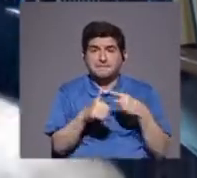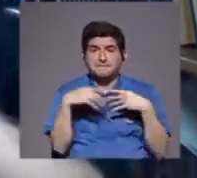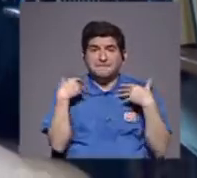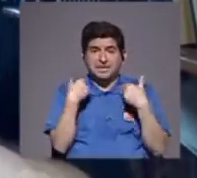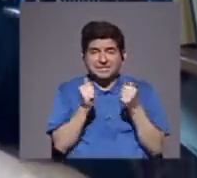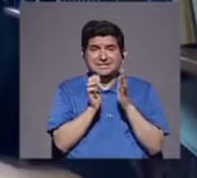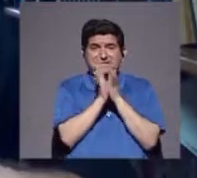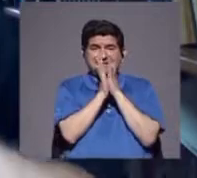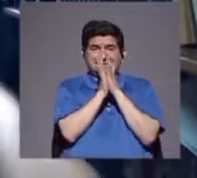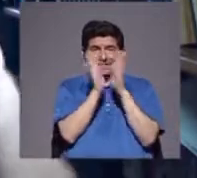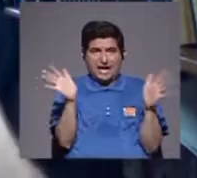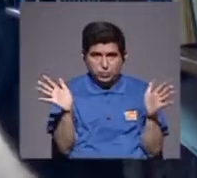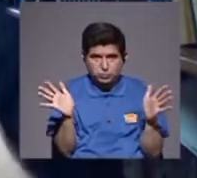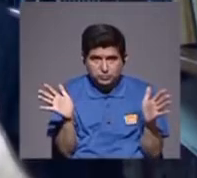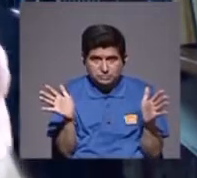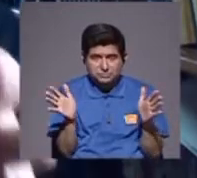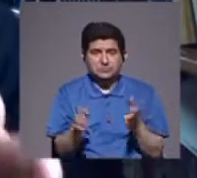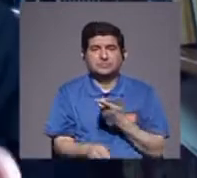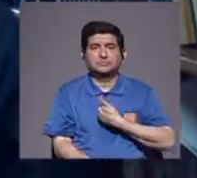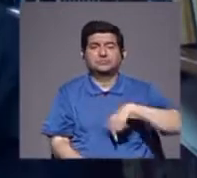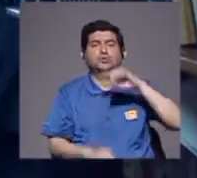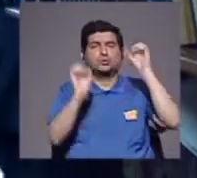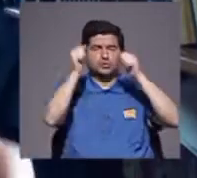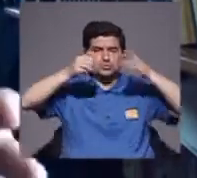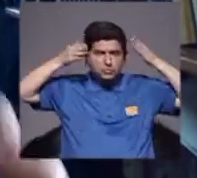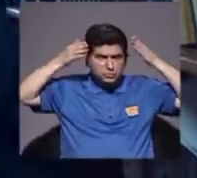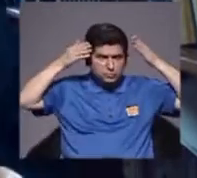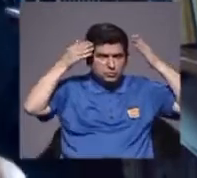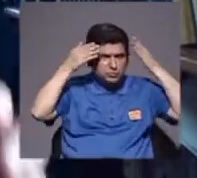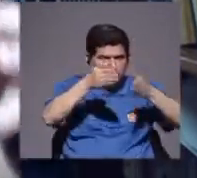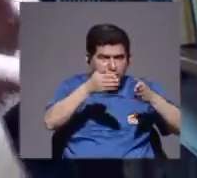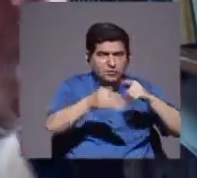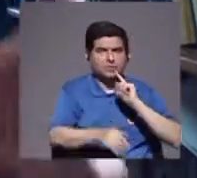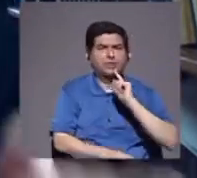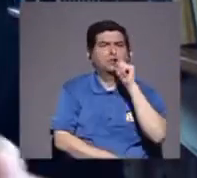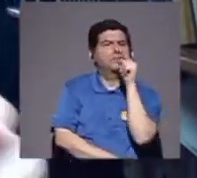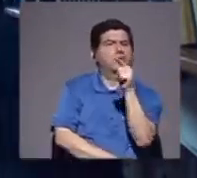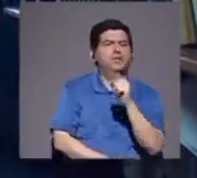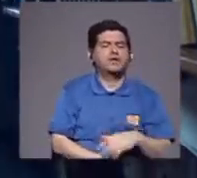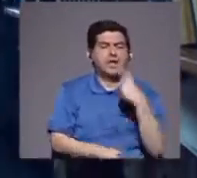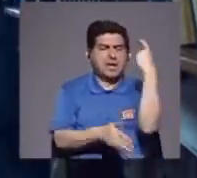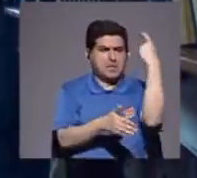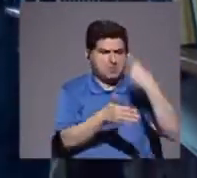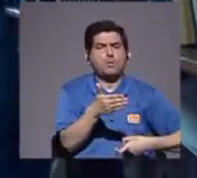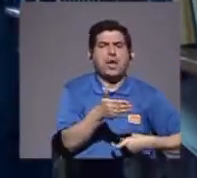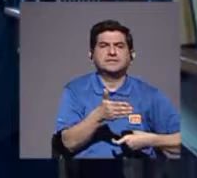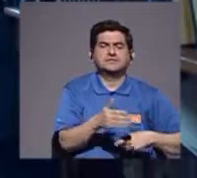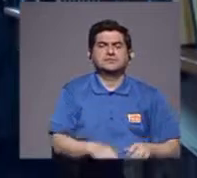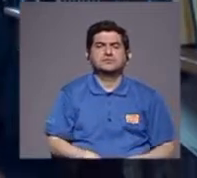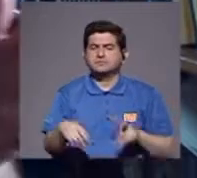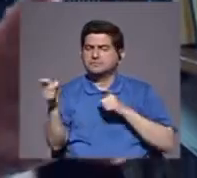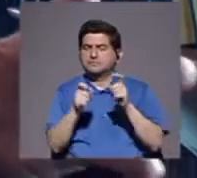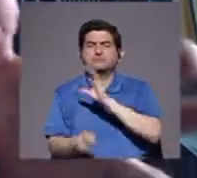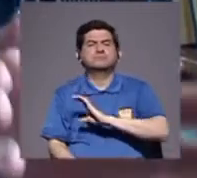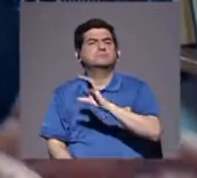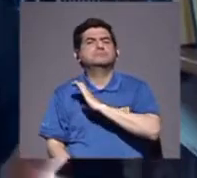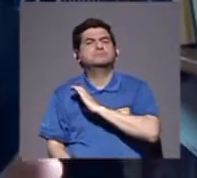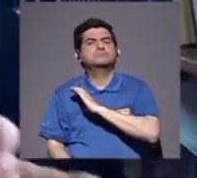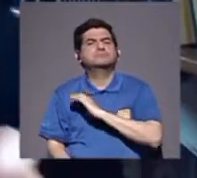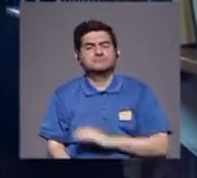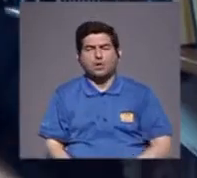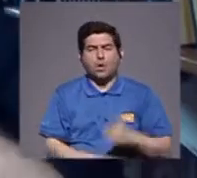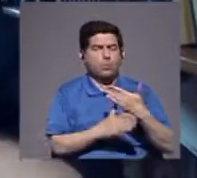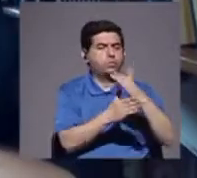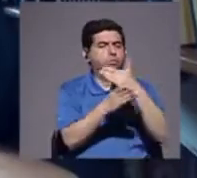salud pública, nosotros, podríamos enfocarnos, como usted lo plantea, con impuestos, con control de calidad, con